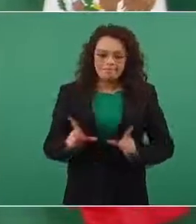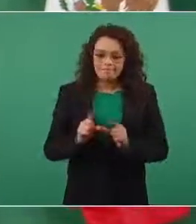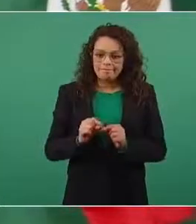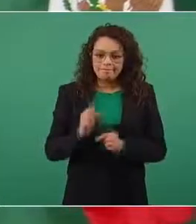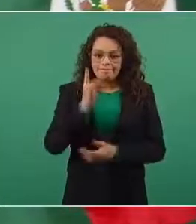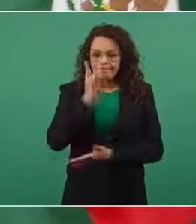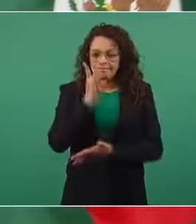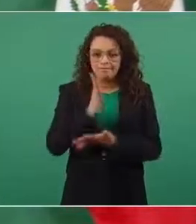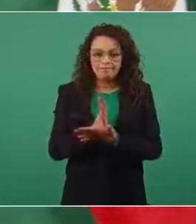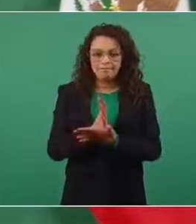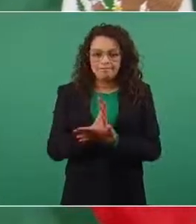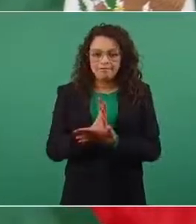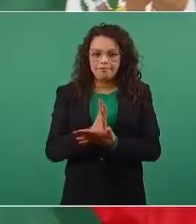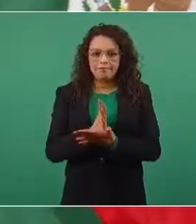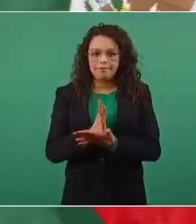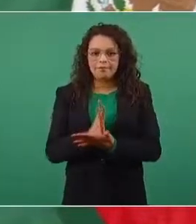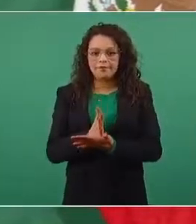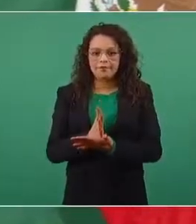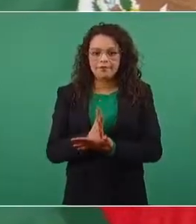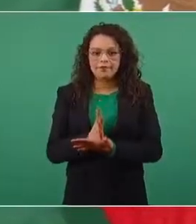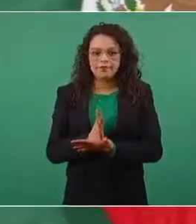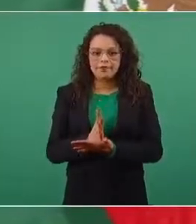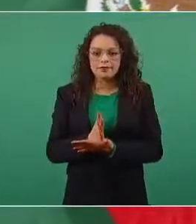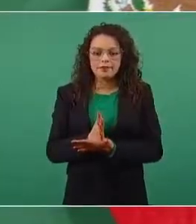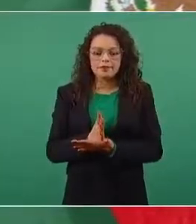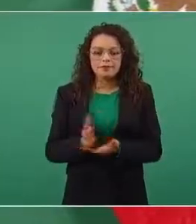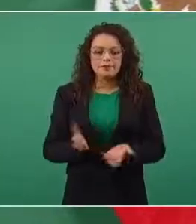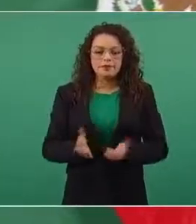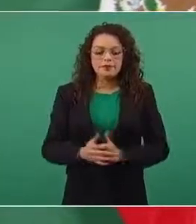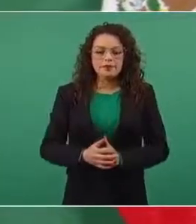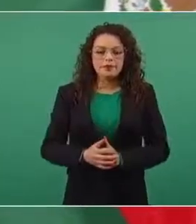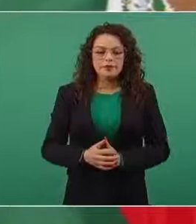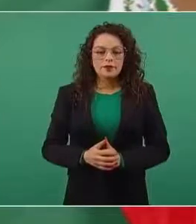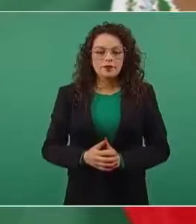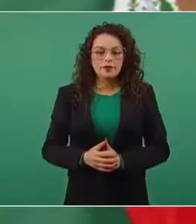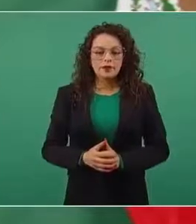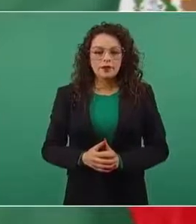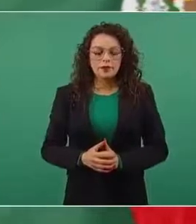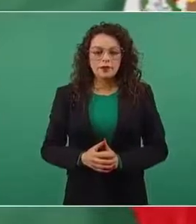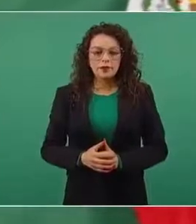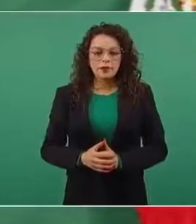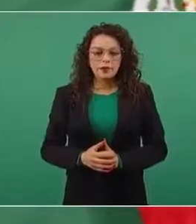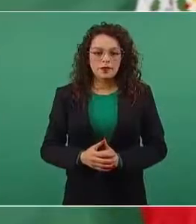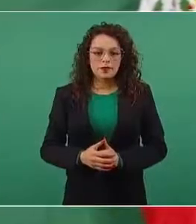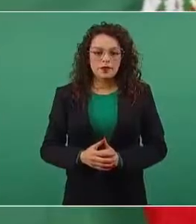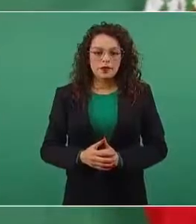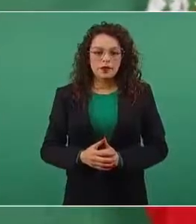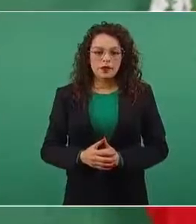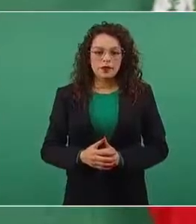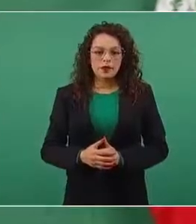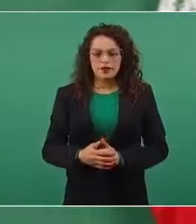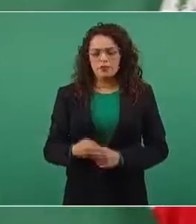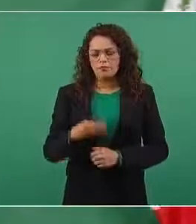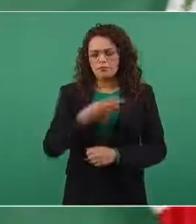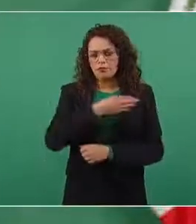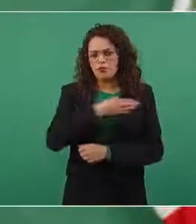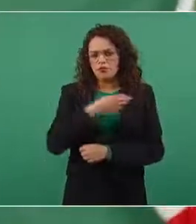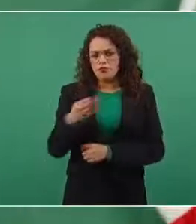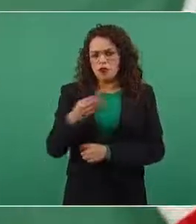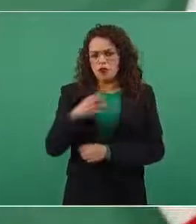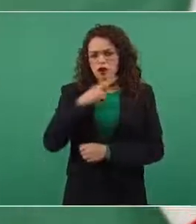sólo celebrar, porque es una buena noticia,